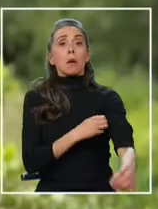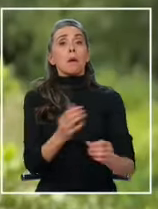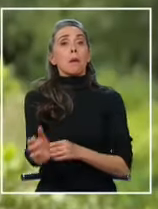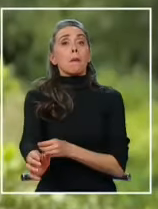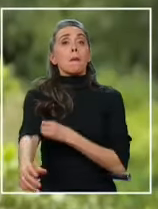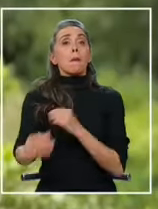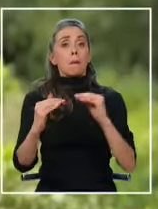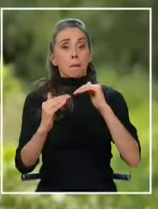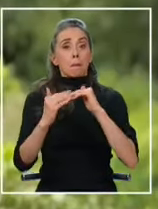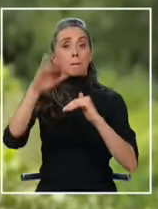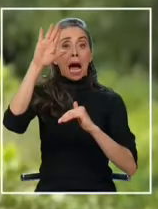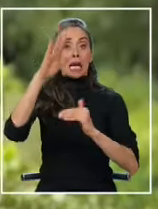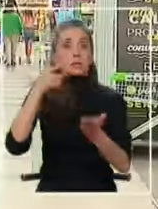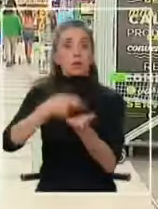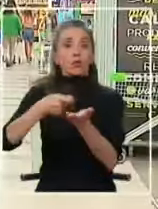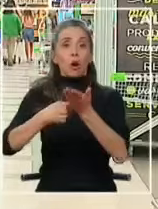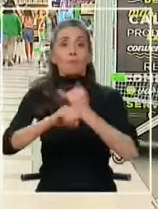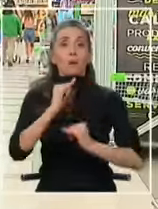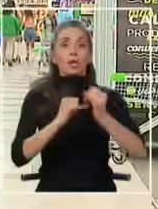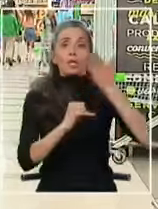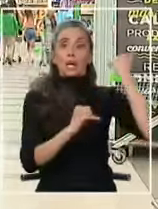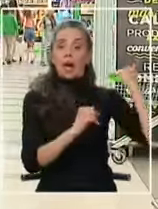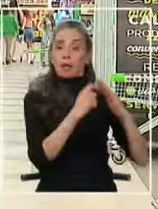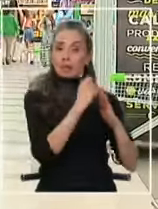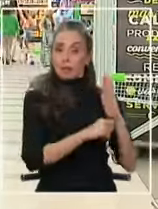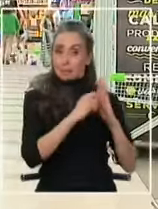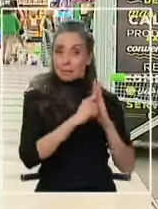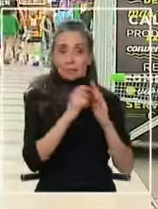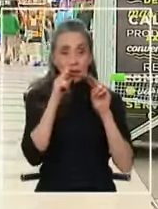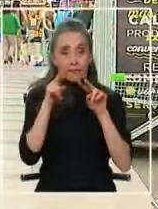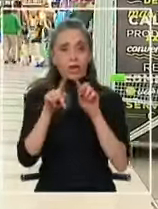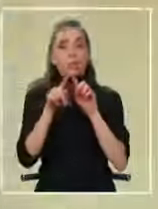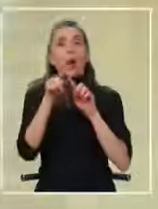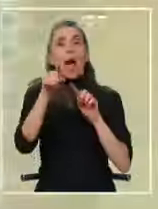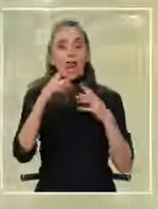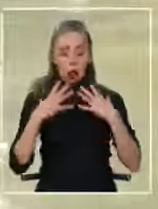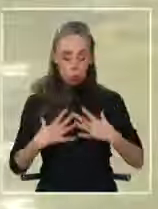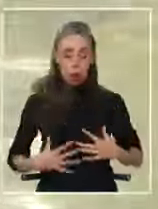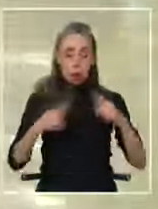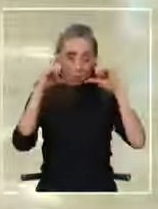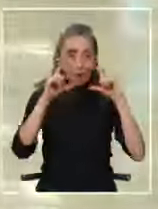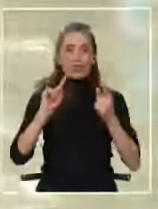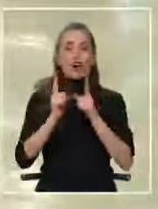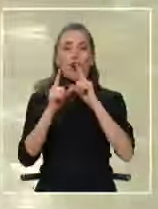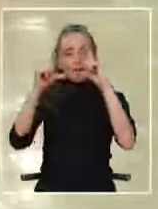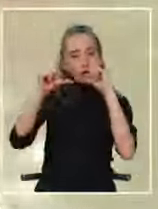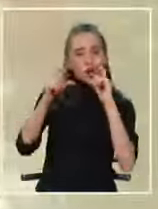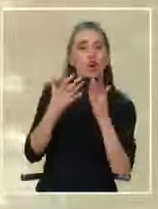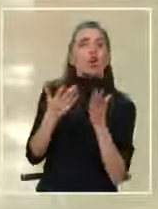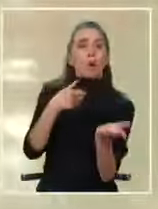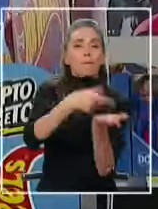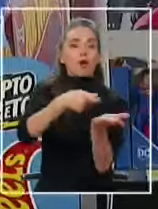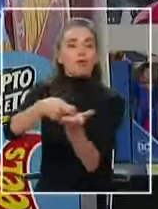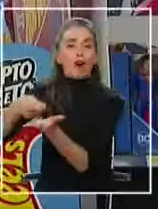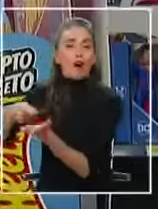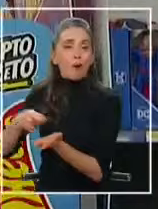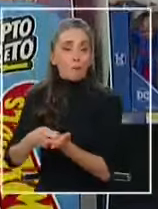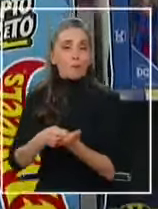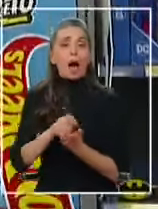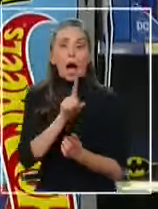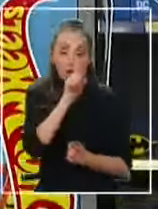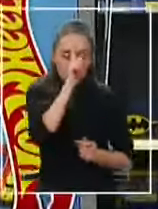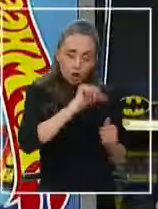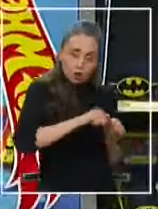cantidad de lo que había crecido en meses anteriores Una radiografía al consumo que deja en evidencia cómo nuestros hábitos van